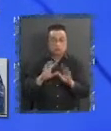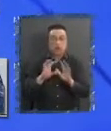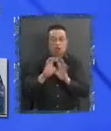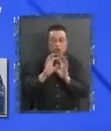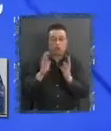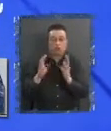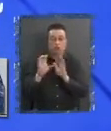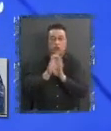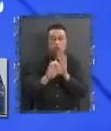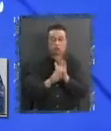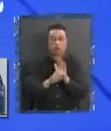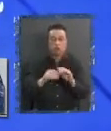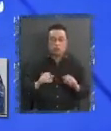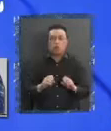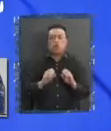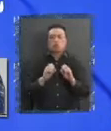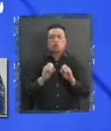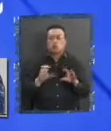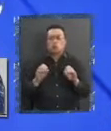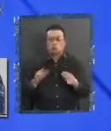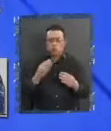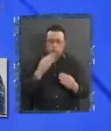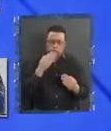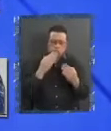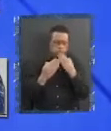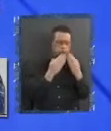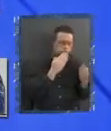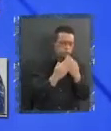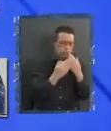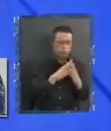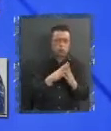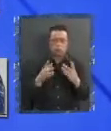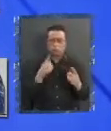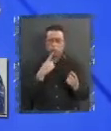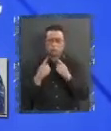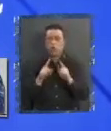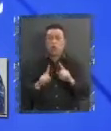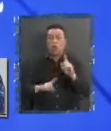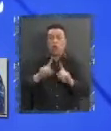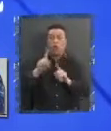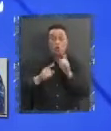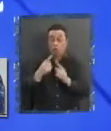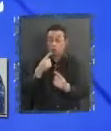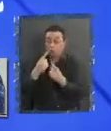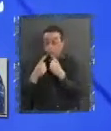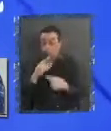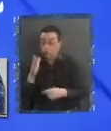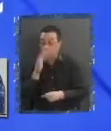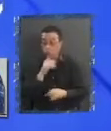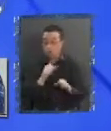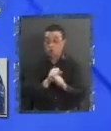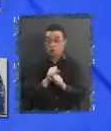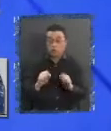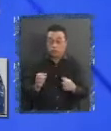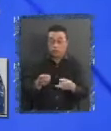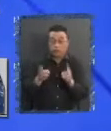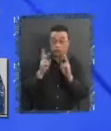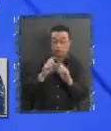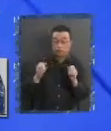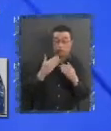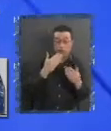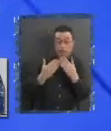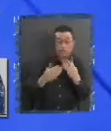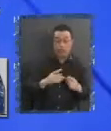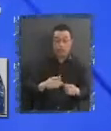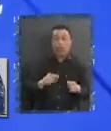Nos hemos mandado muchas conversaciones y con algunas ni siquiera hemos conversado porque no se ha podido dar la posibilidad. O sea,